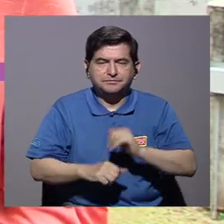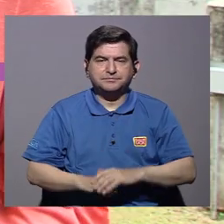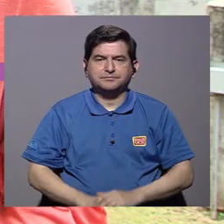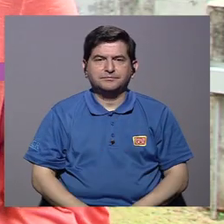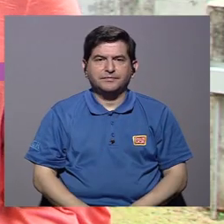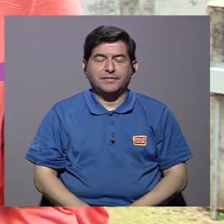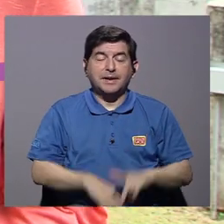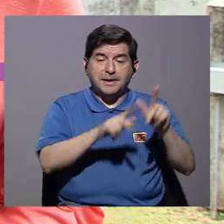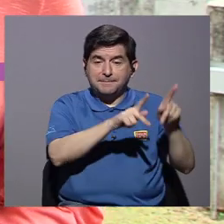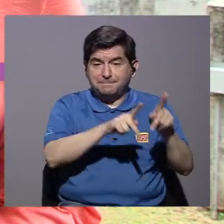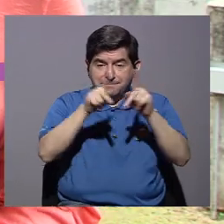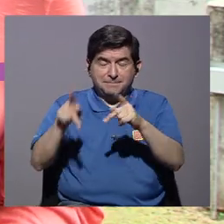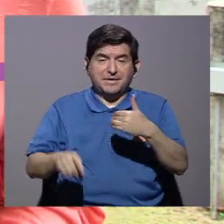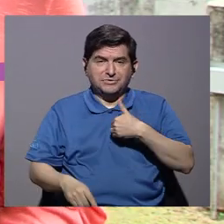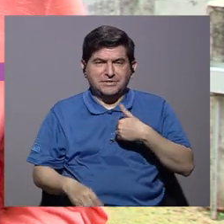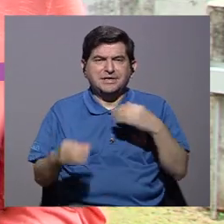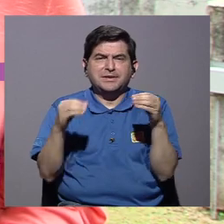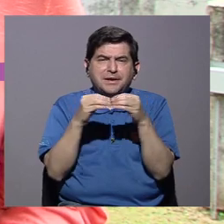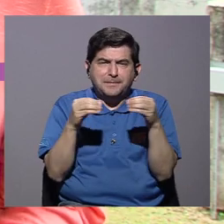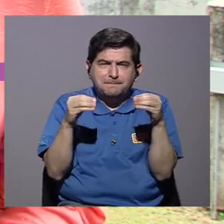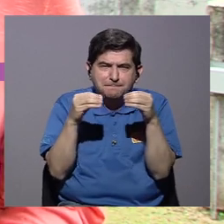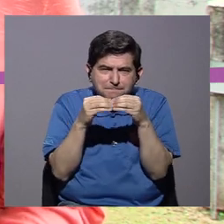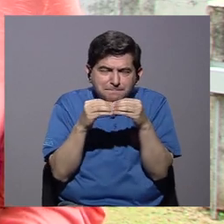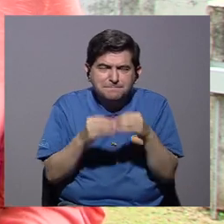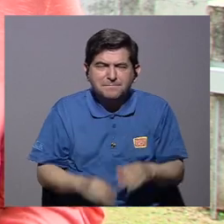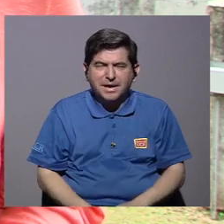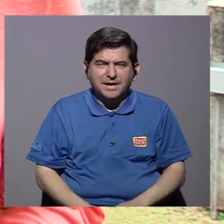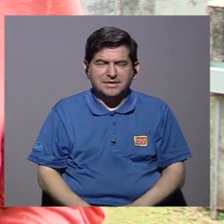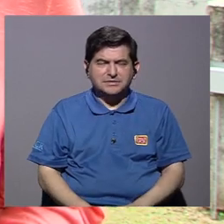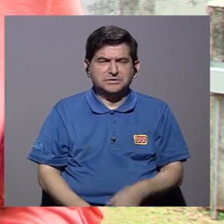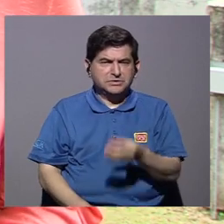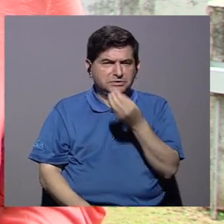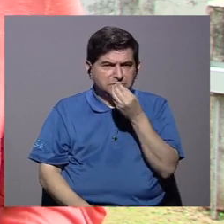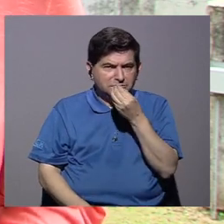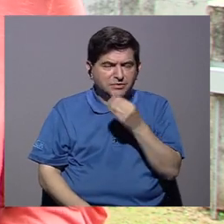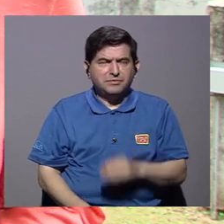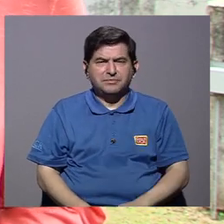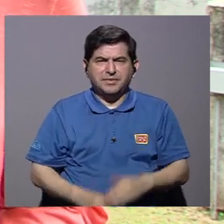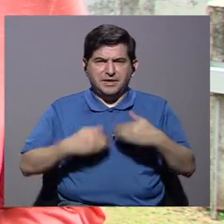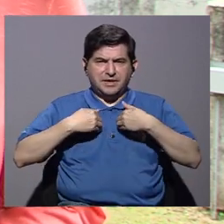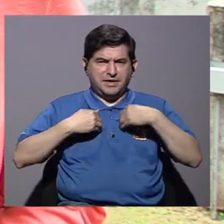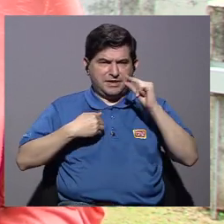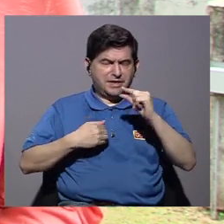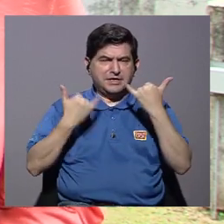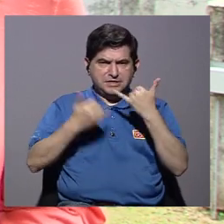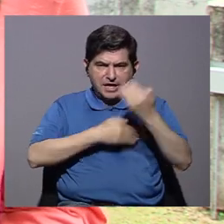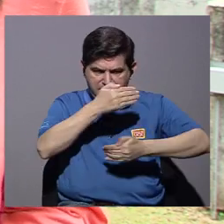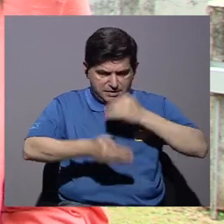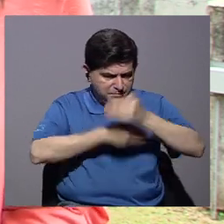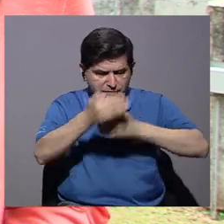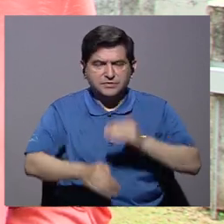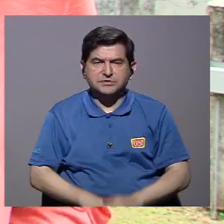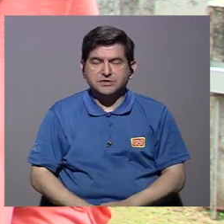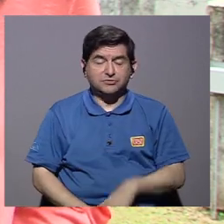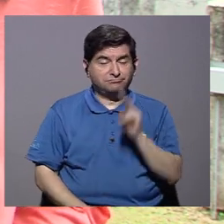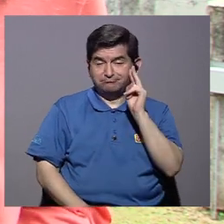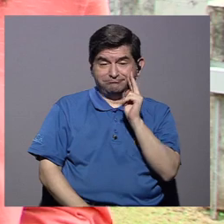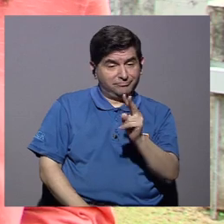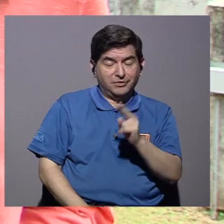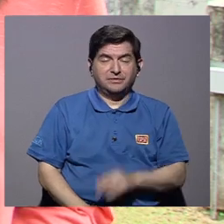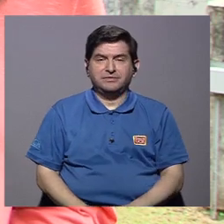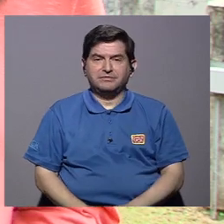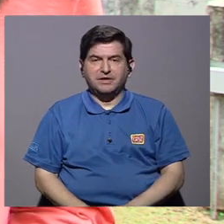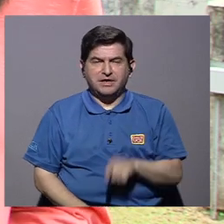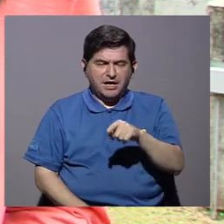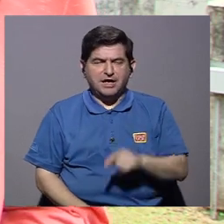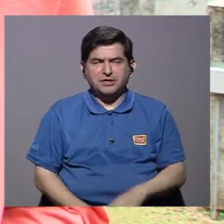o los enteros. Las personas tienen más, están más anuentes a consumir insectos procesados. ¿Por